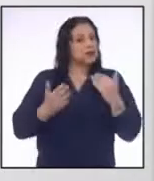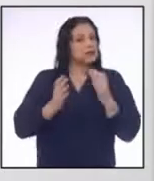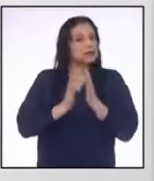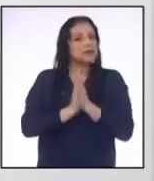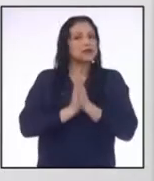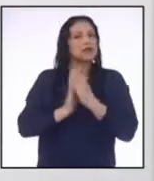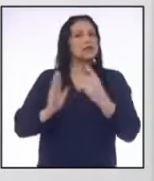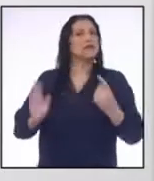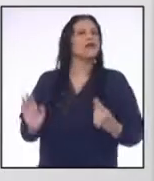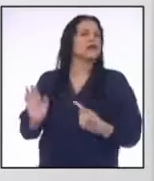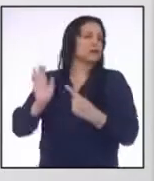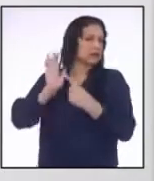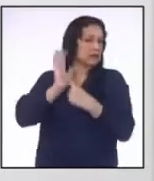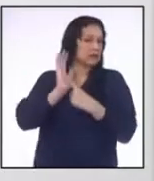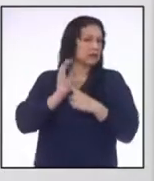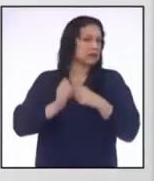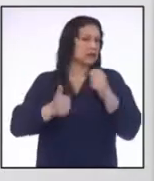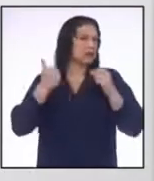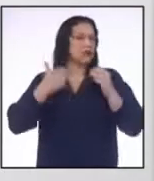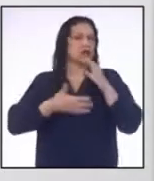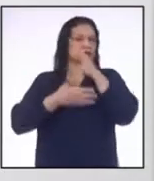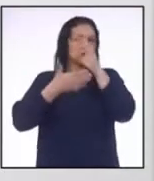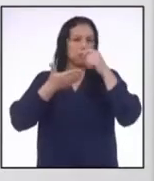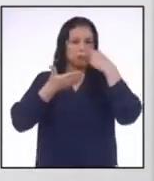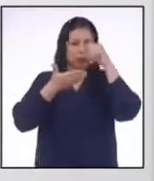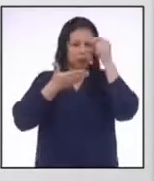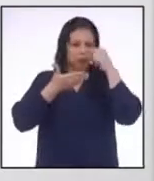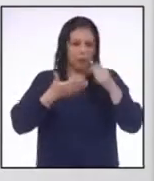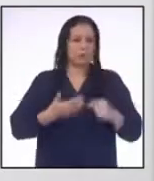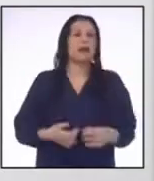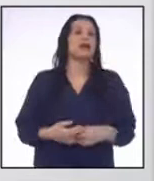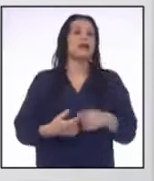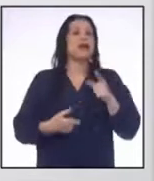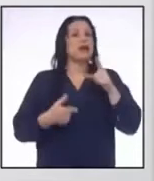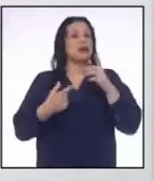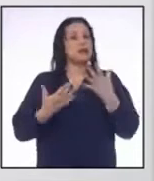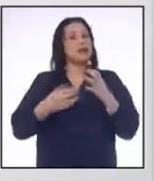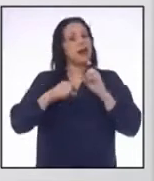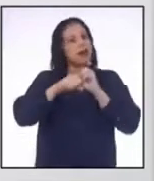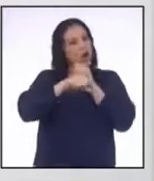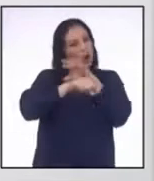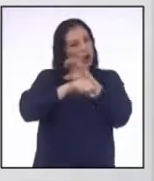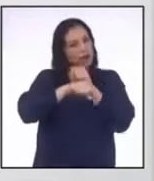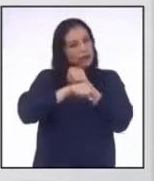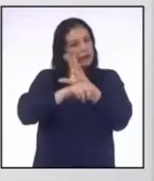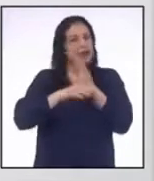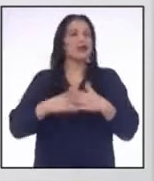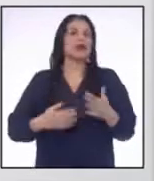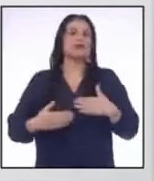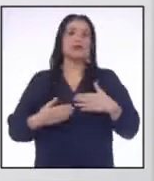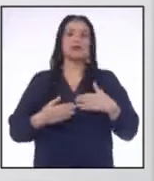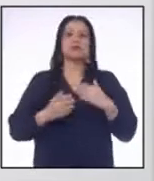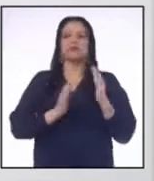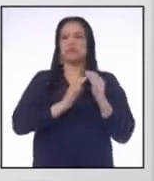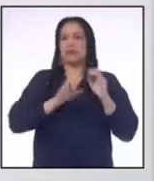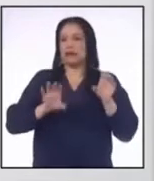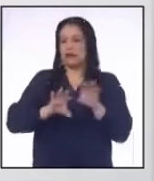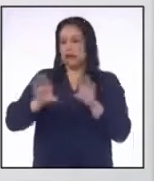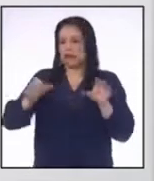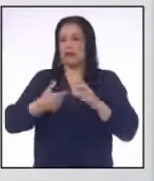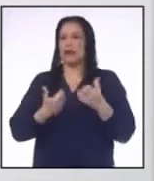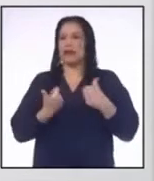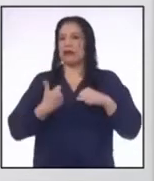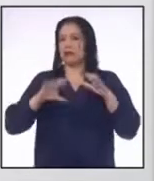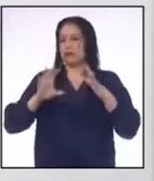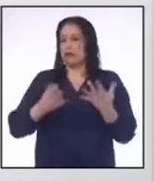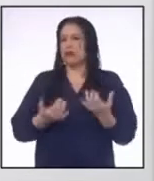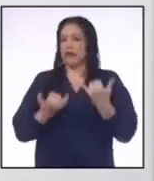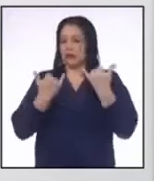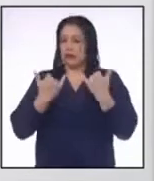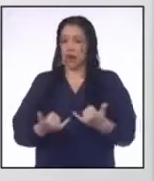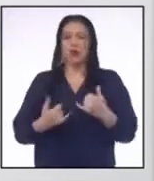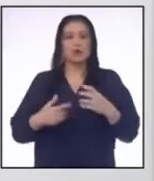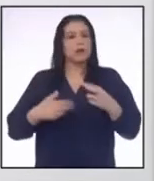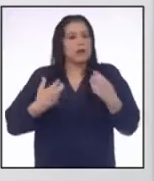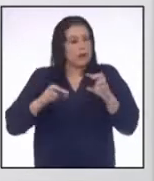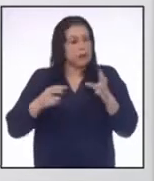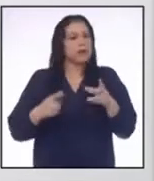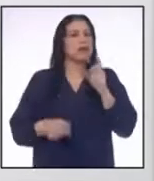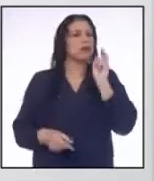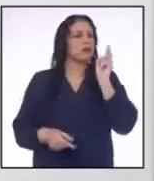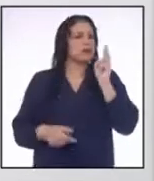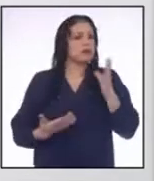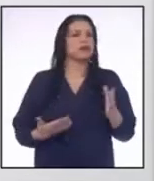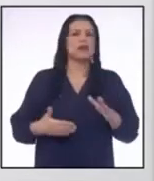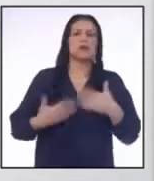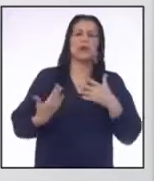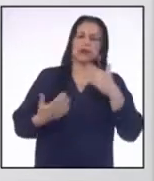permítame presentar los criterios de evaluación, los cuales orientarán nuestro desarrollo de la actividad de hoy y los que nos permitirán a nosotros